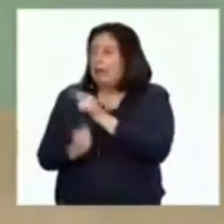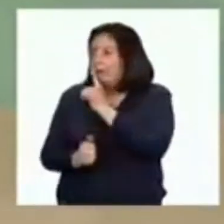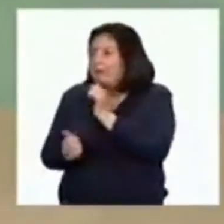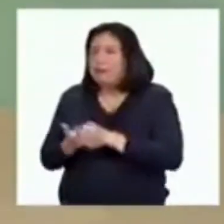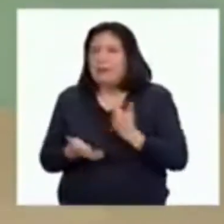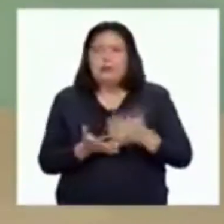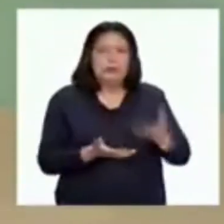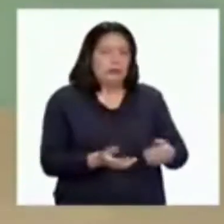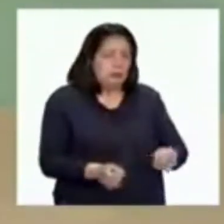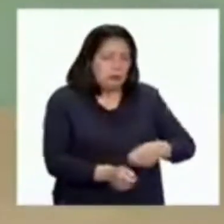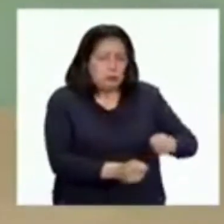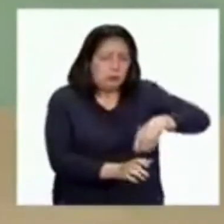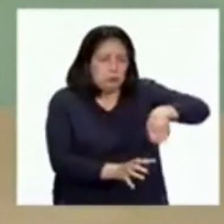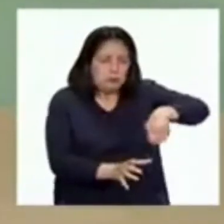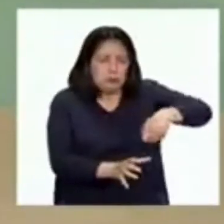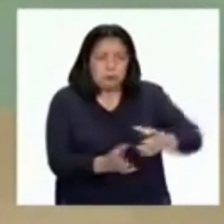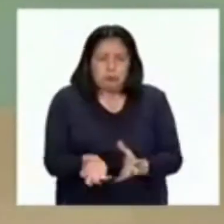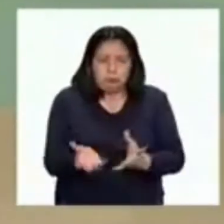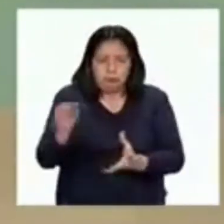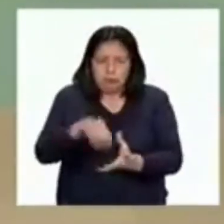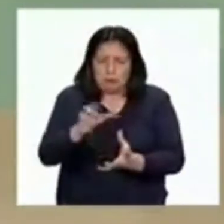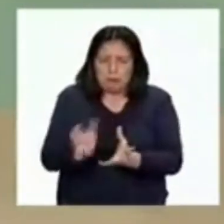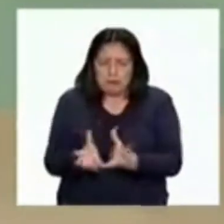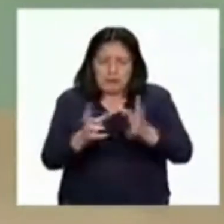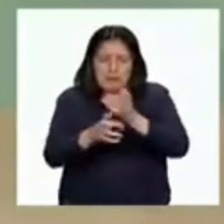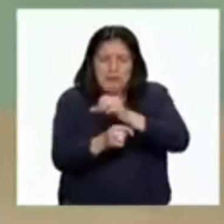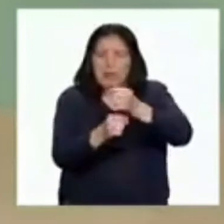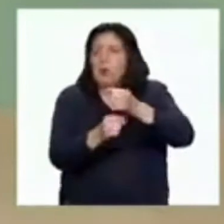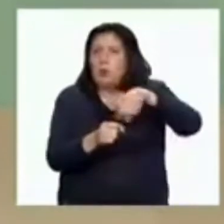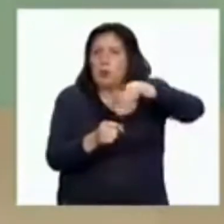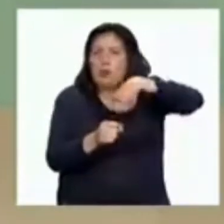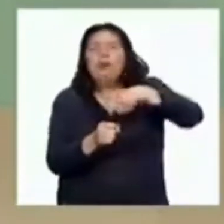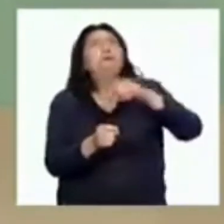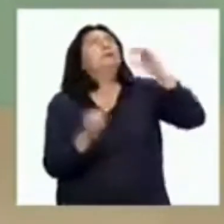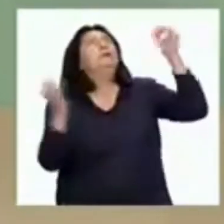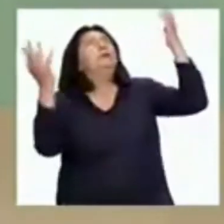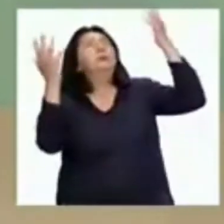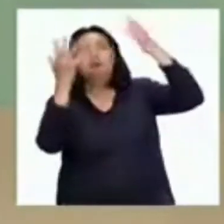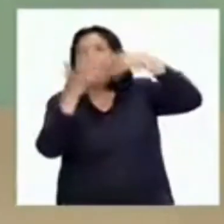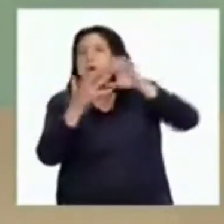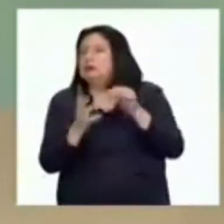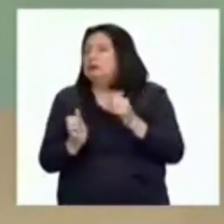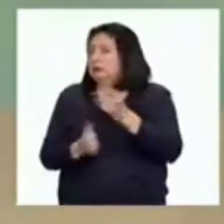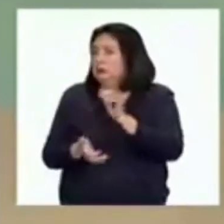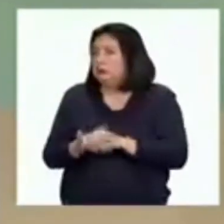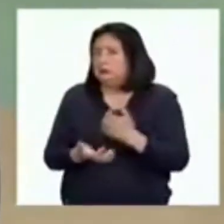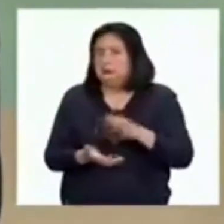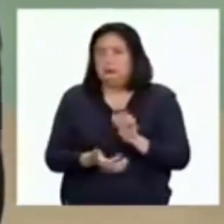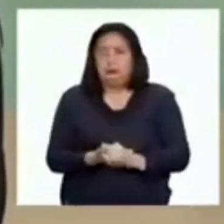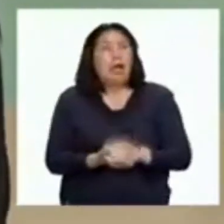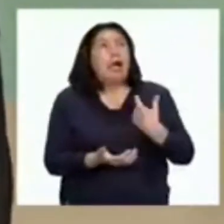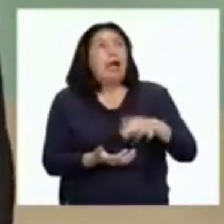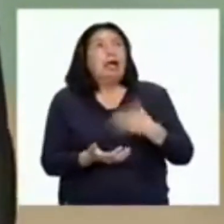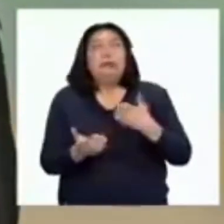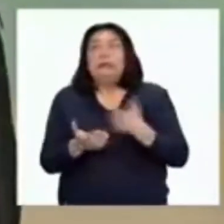terminaron de cocinar y armar los juanes. Era un día nublado y violento. Los fríos de